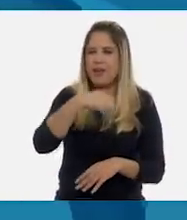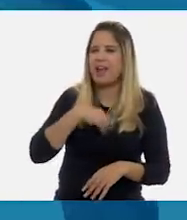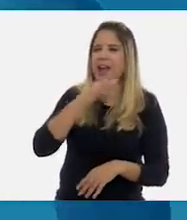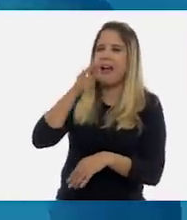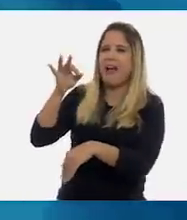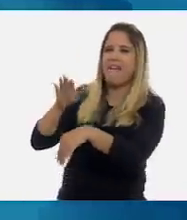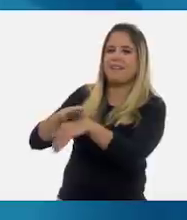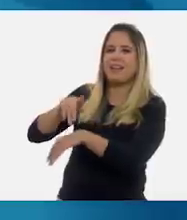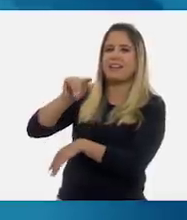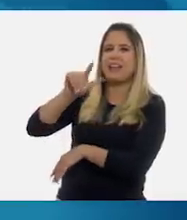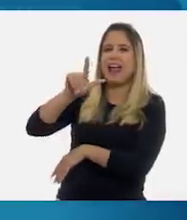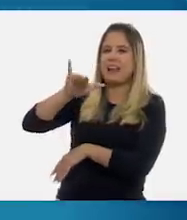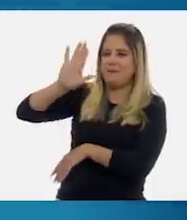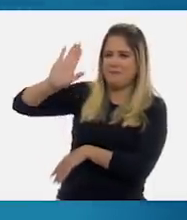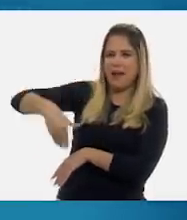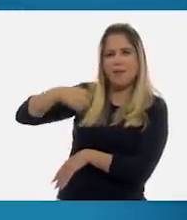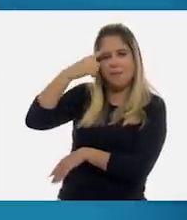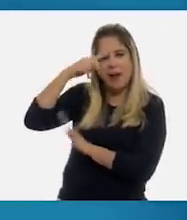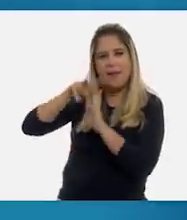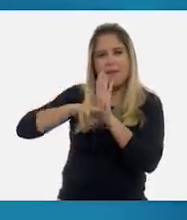alguna cápsula sobre este tema.